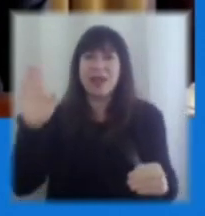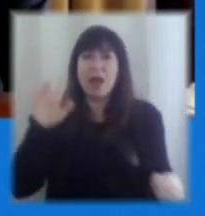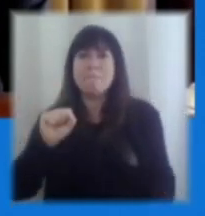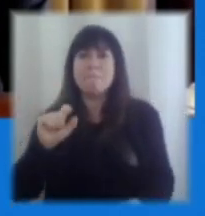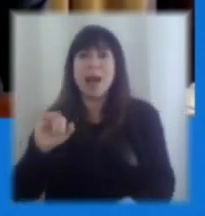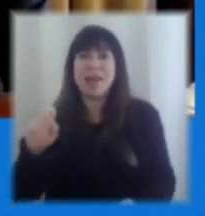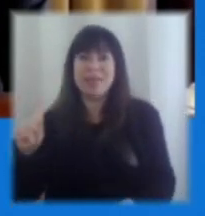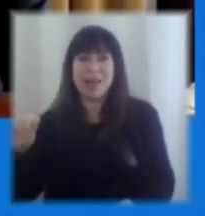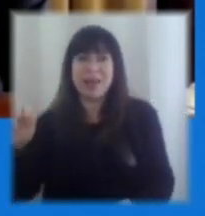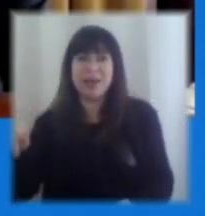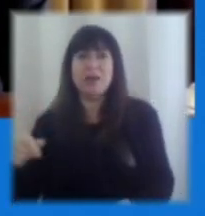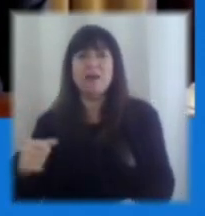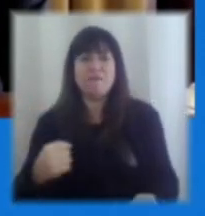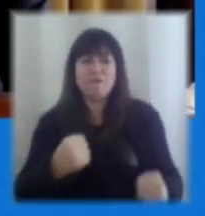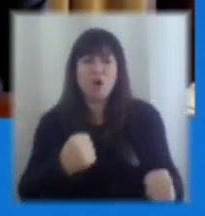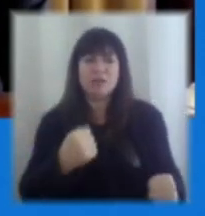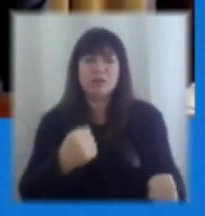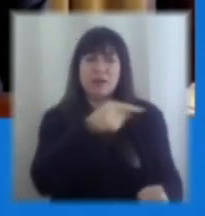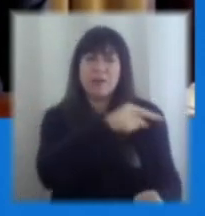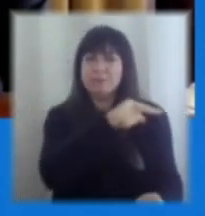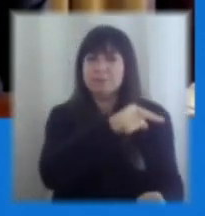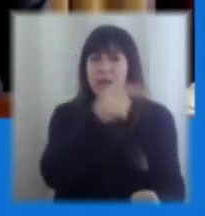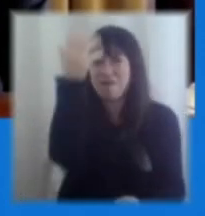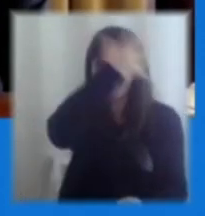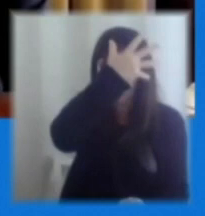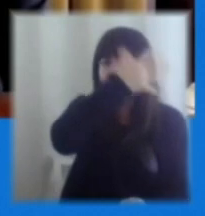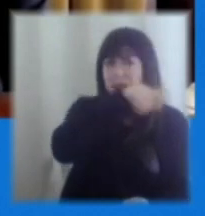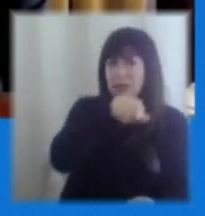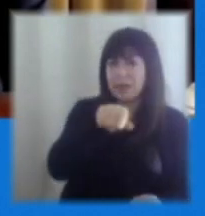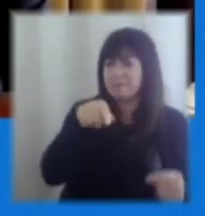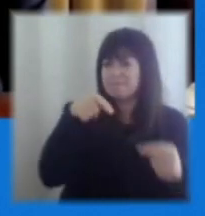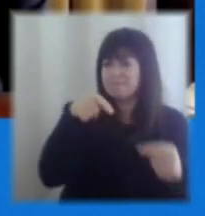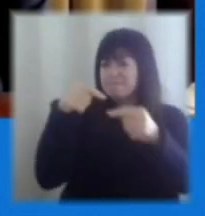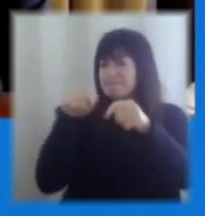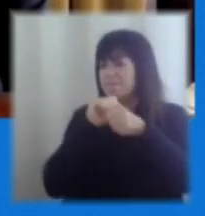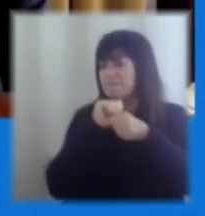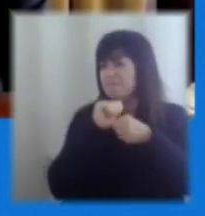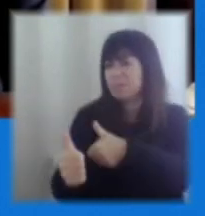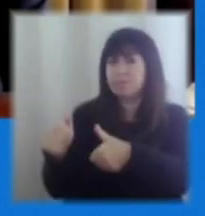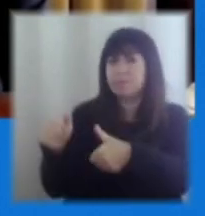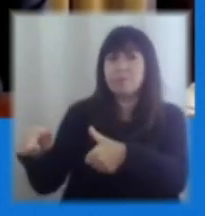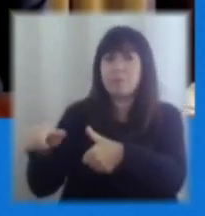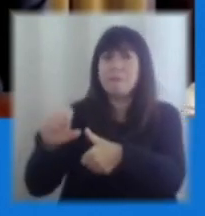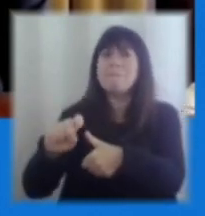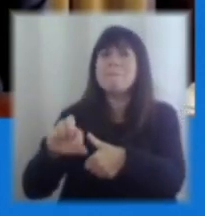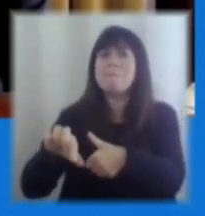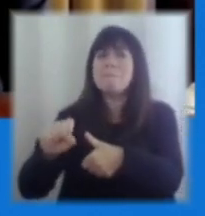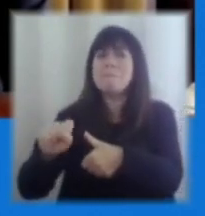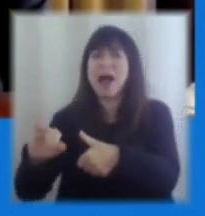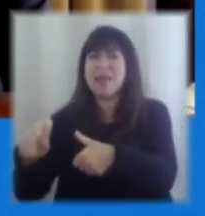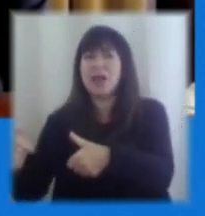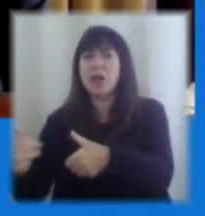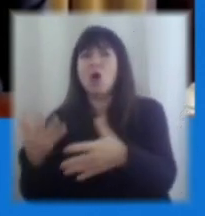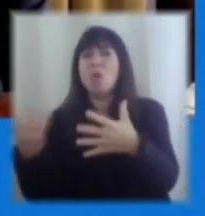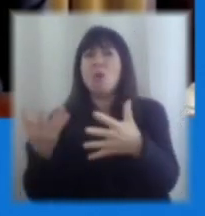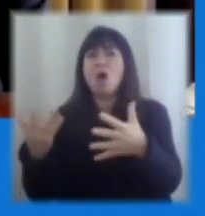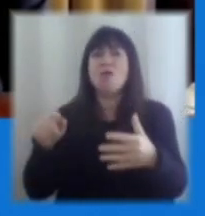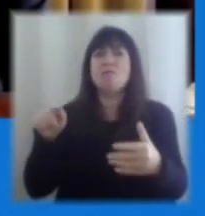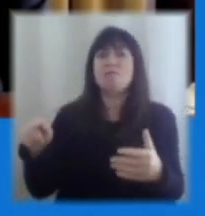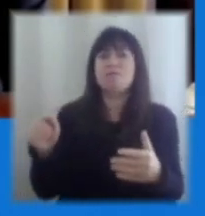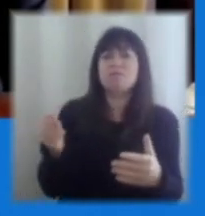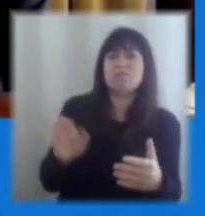iba a forzar a Trump, en el fondo, a descolocar un poco a Biden en el sentido de estar, en el fondo, siempre en una postura así como binaria entre